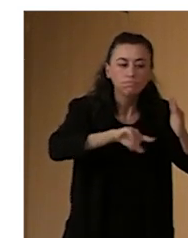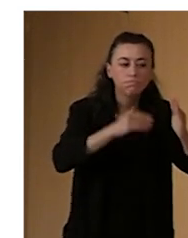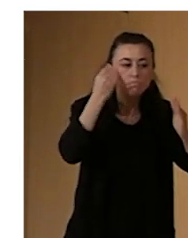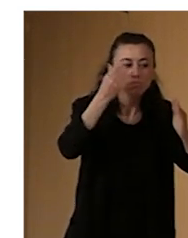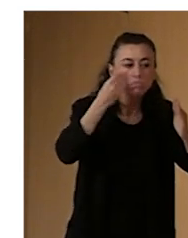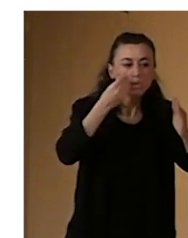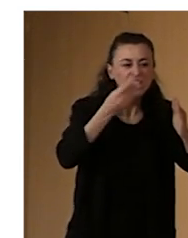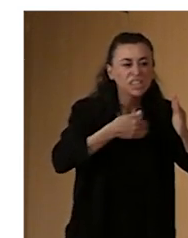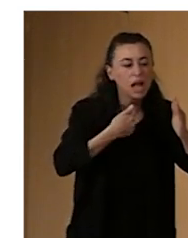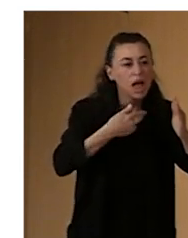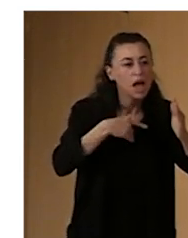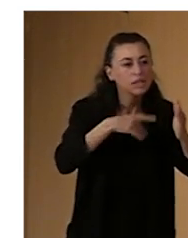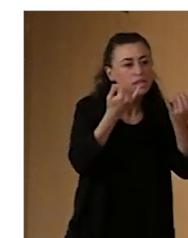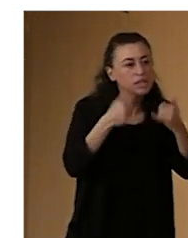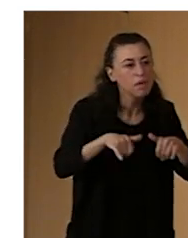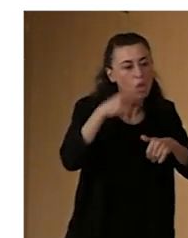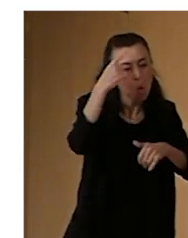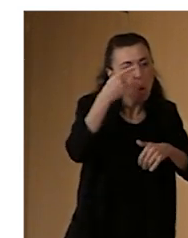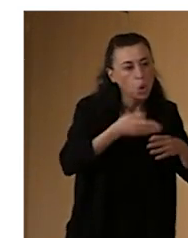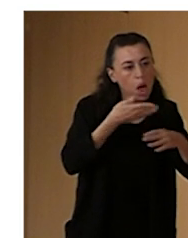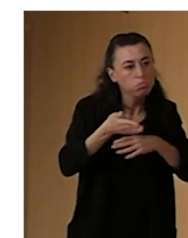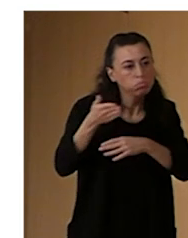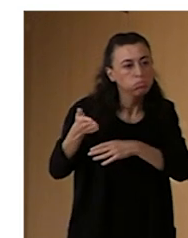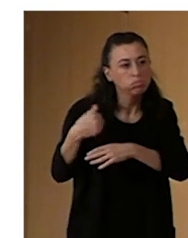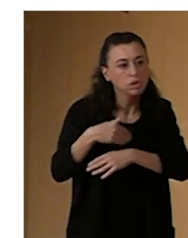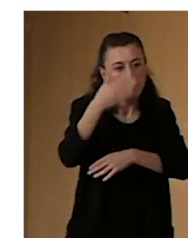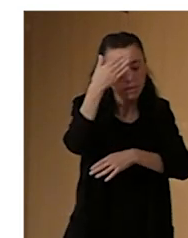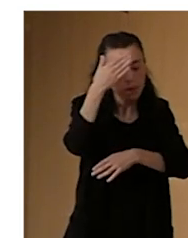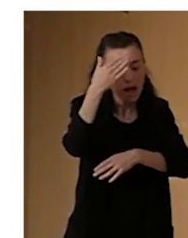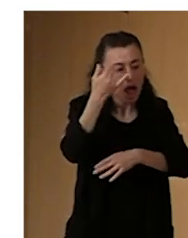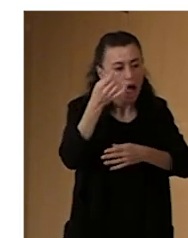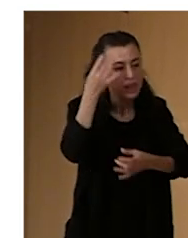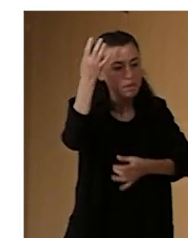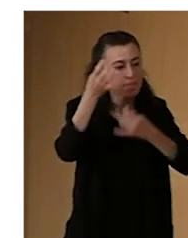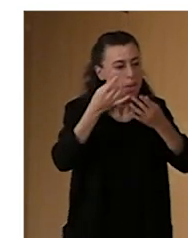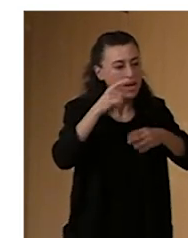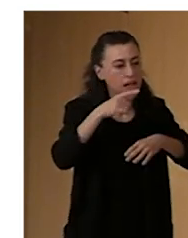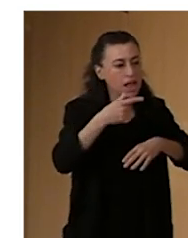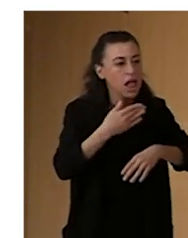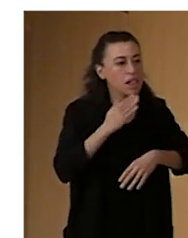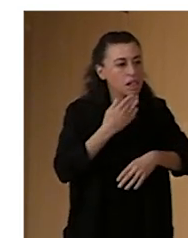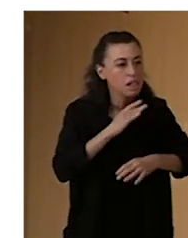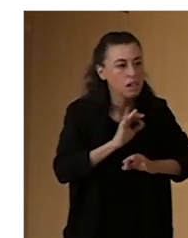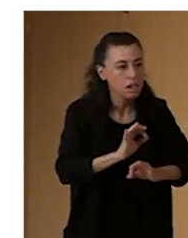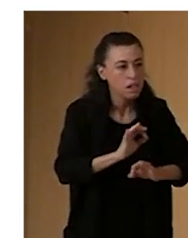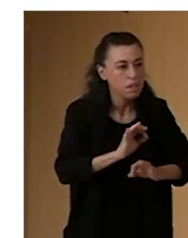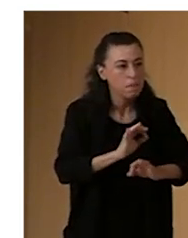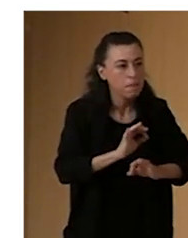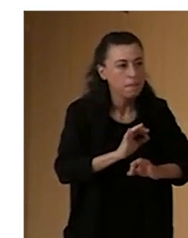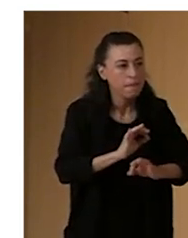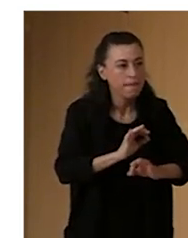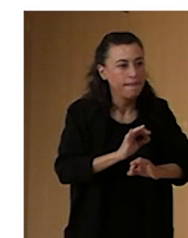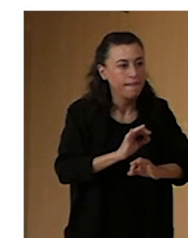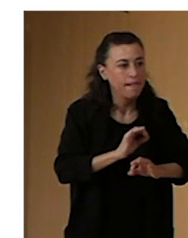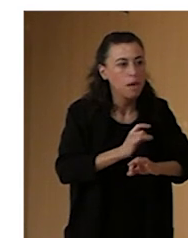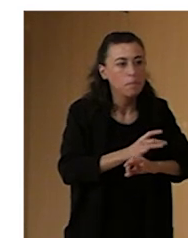asistencia a eventos culturales como su principal actividad durante su tiempo libre. Y además, siempre lo comento, en el INE esa